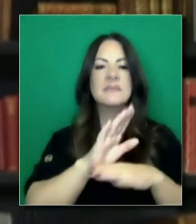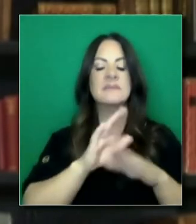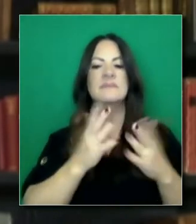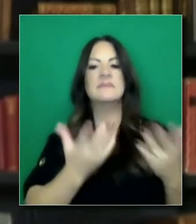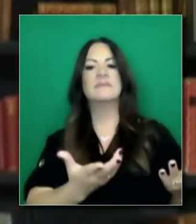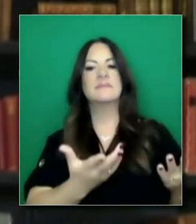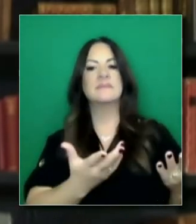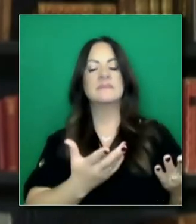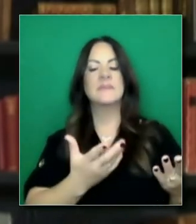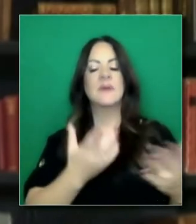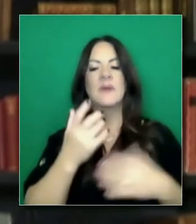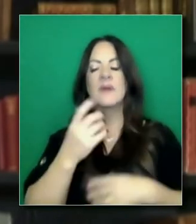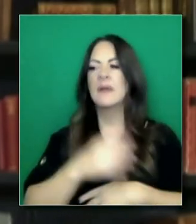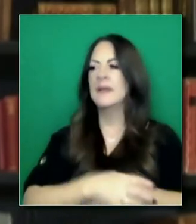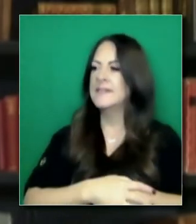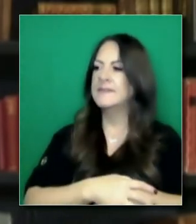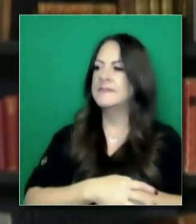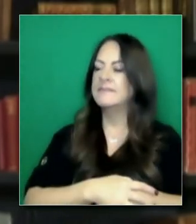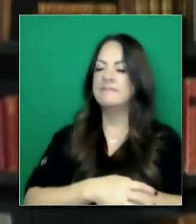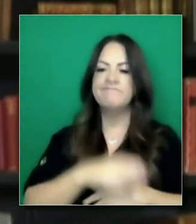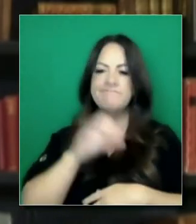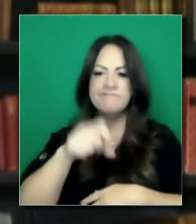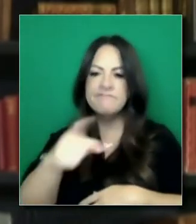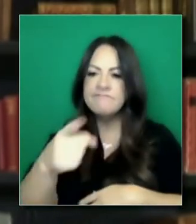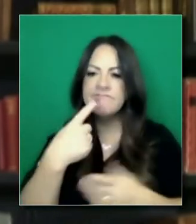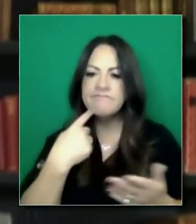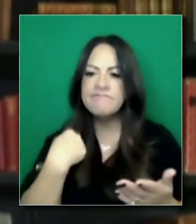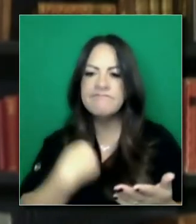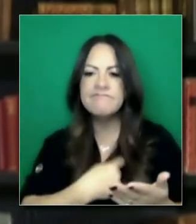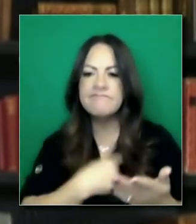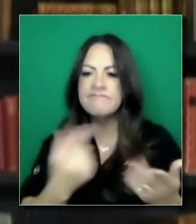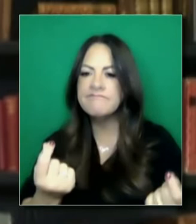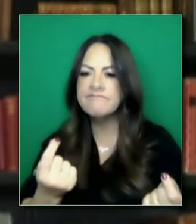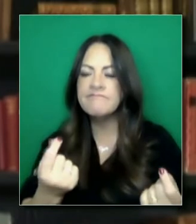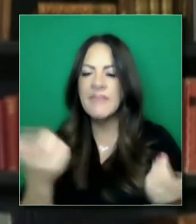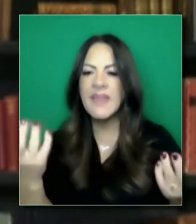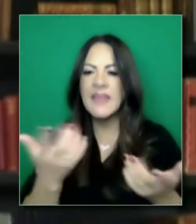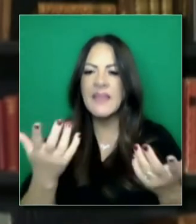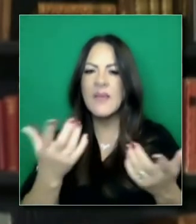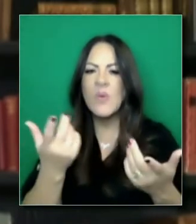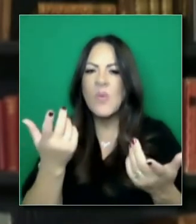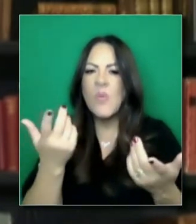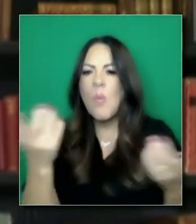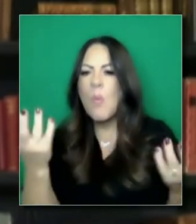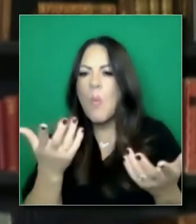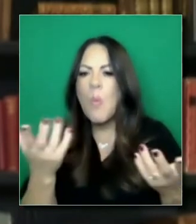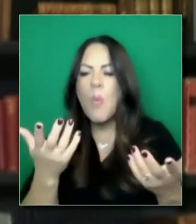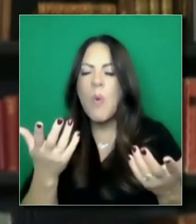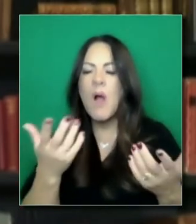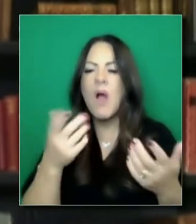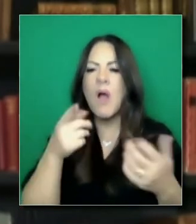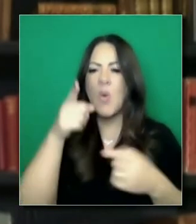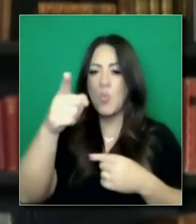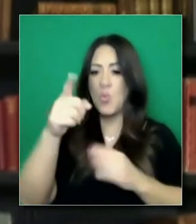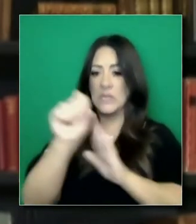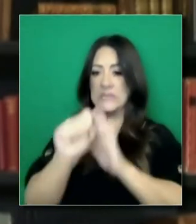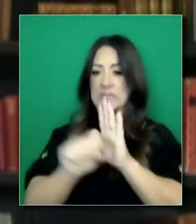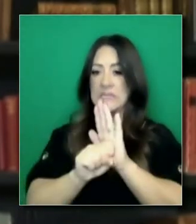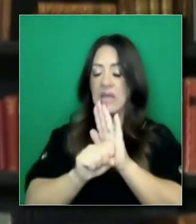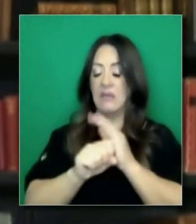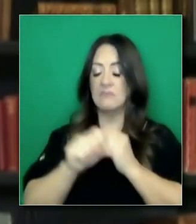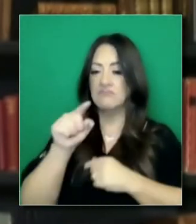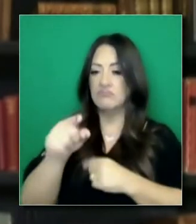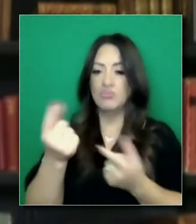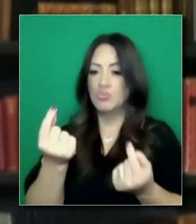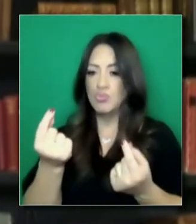especialmente eventos para año nuevo. Bueno, quizás hablar un poco más en lo que va a